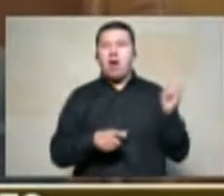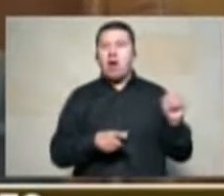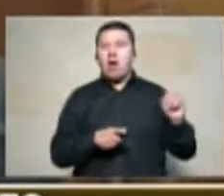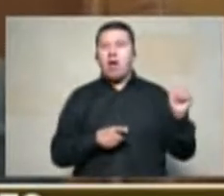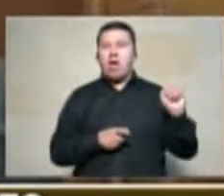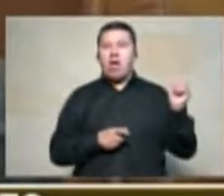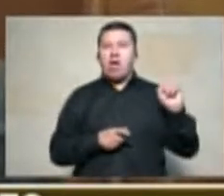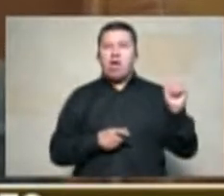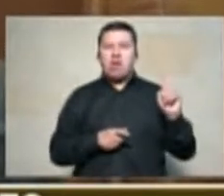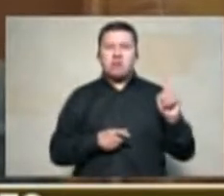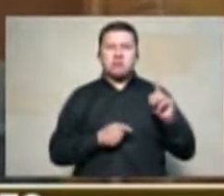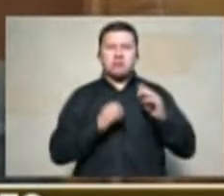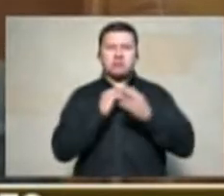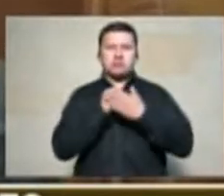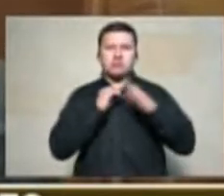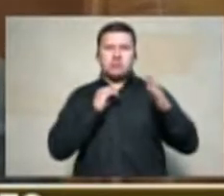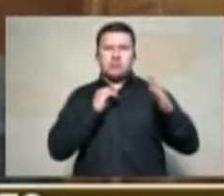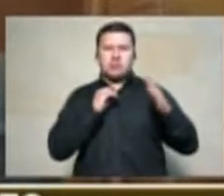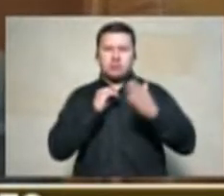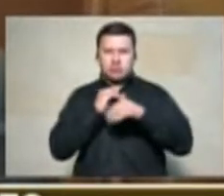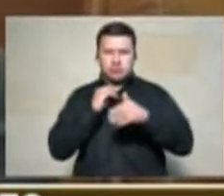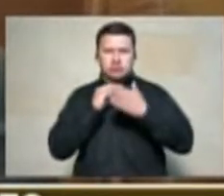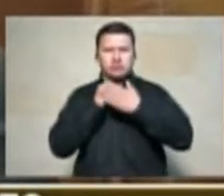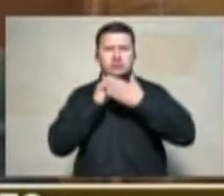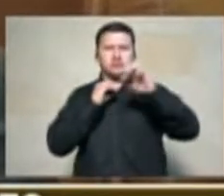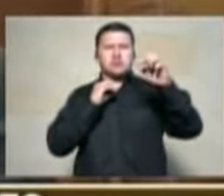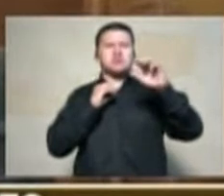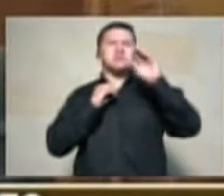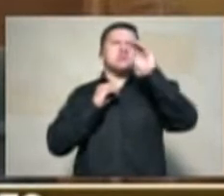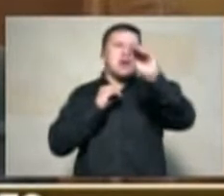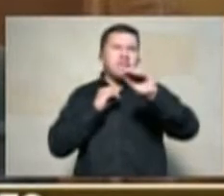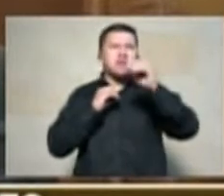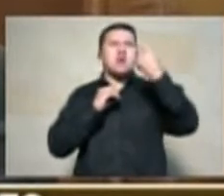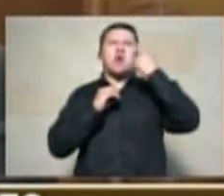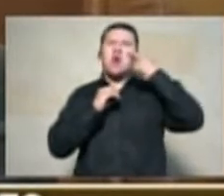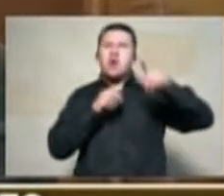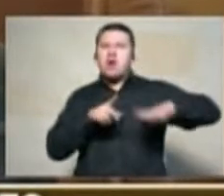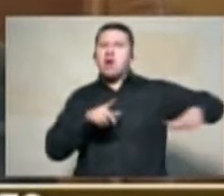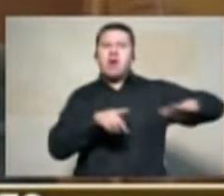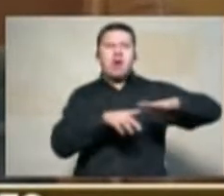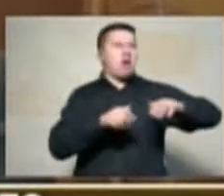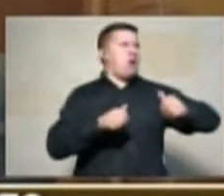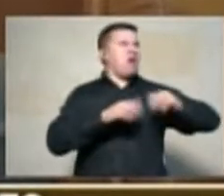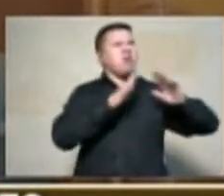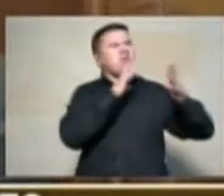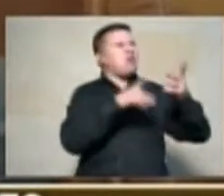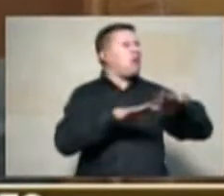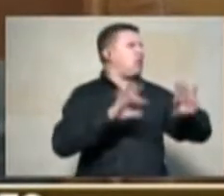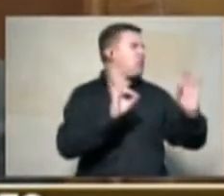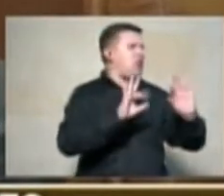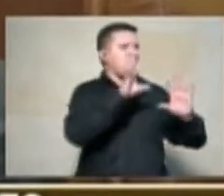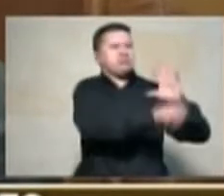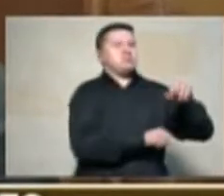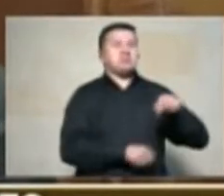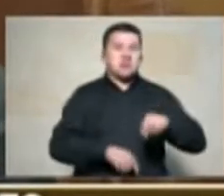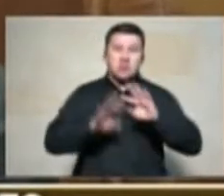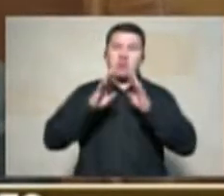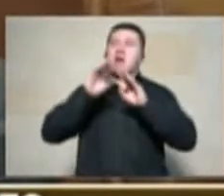el polo democrático ha venido denunciando en este congreso